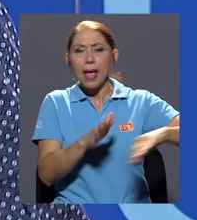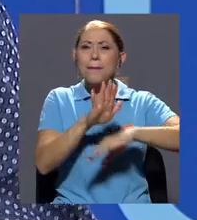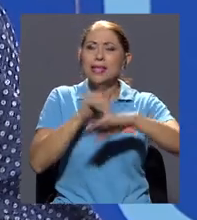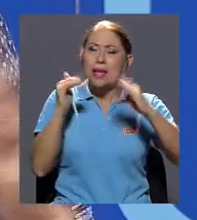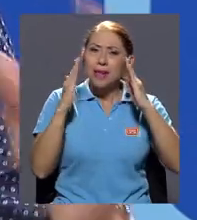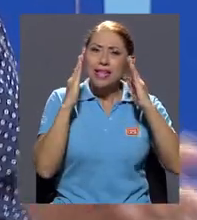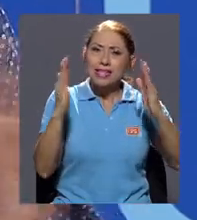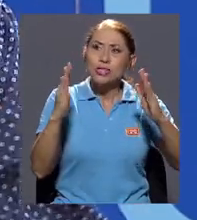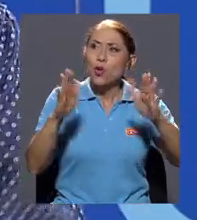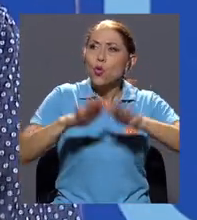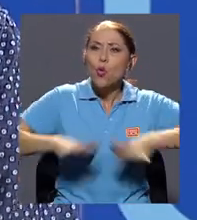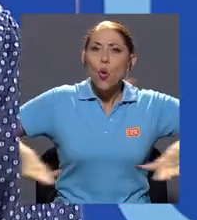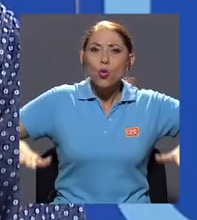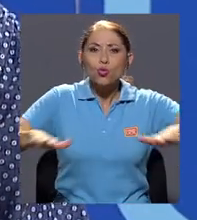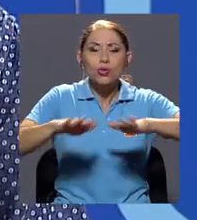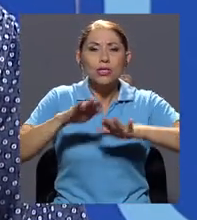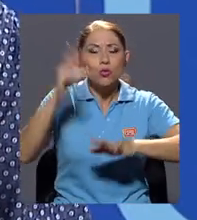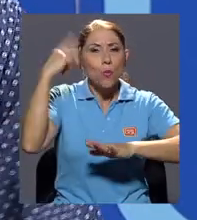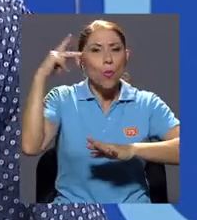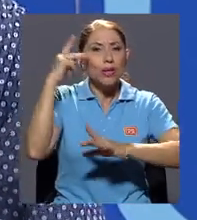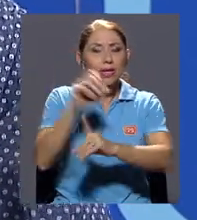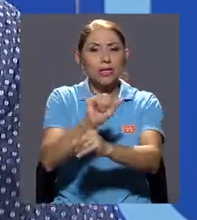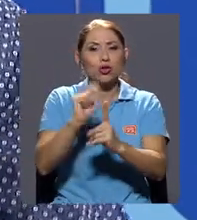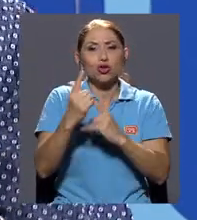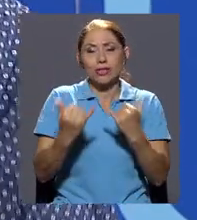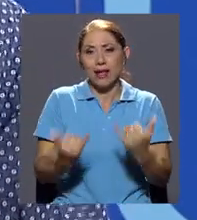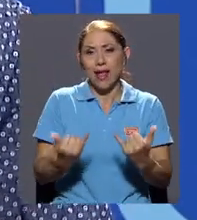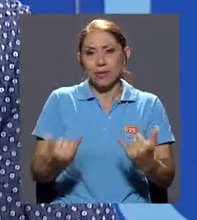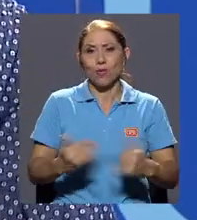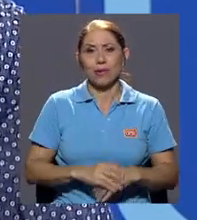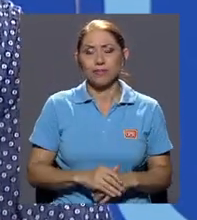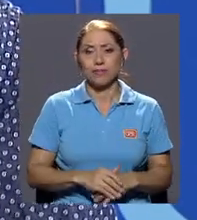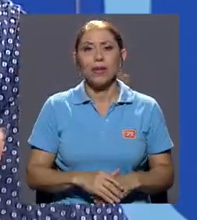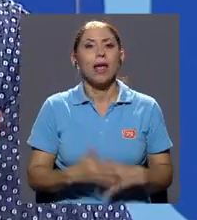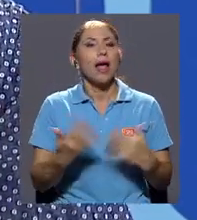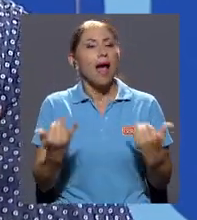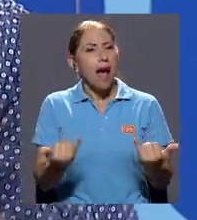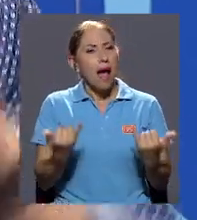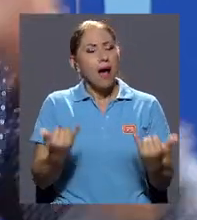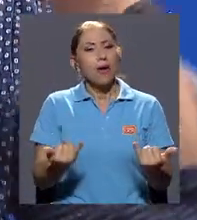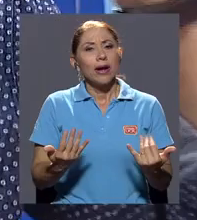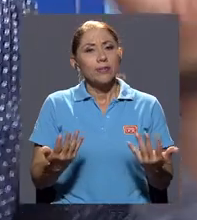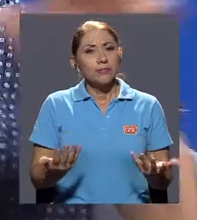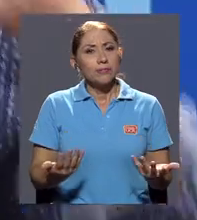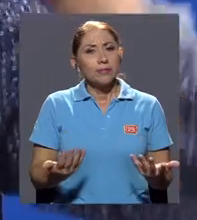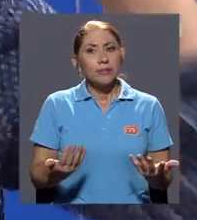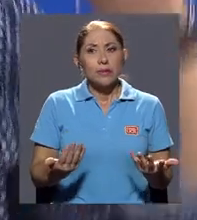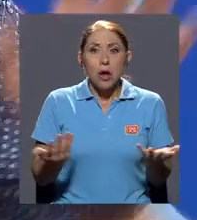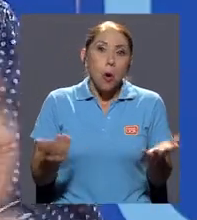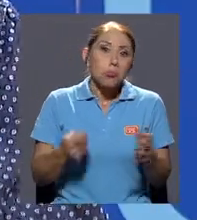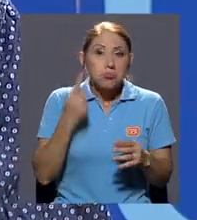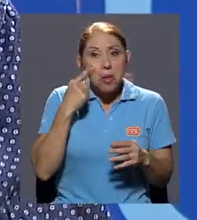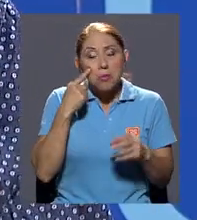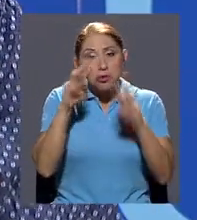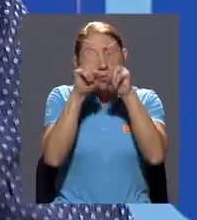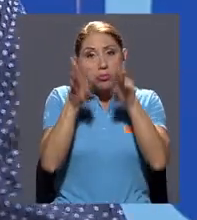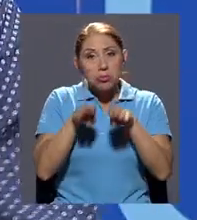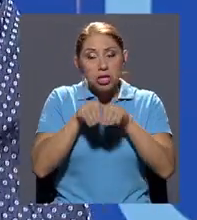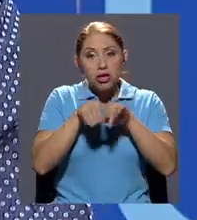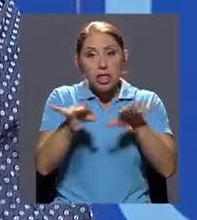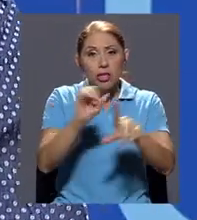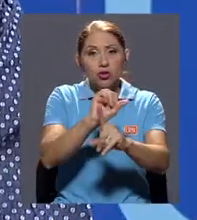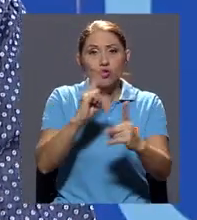el contexto político y social actual de nuestro país. Y es que me parece a mí que ahora resulta, o se lee en las redes sociales o en el ambiente,